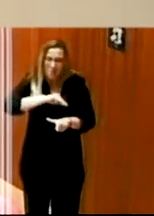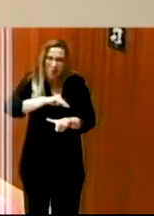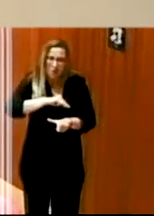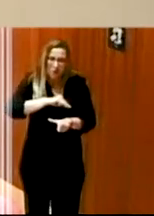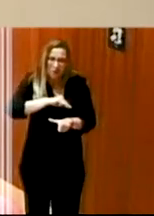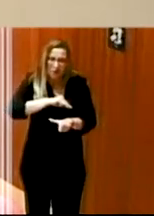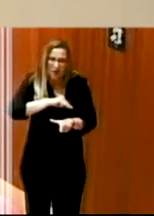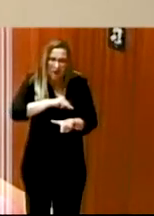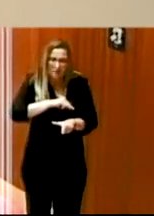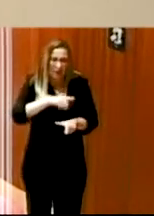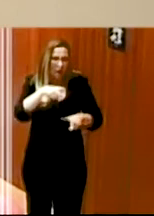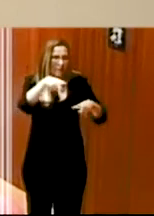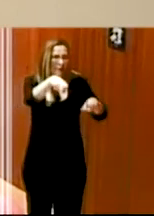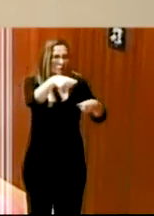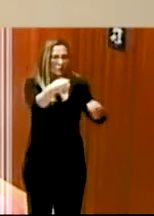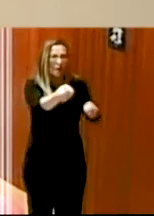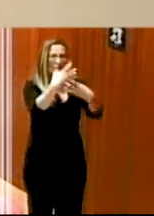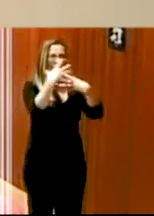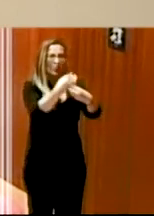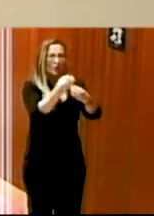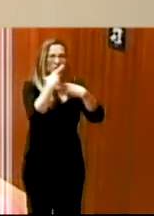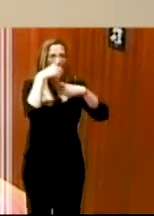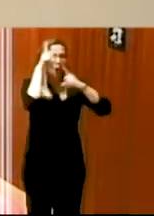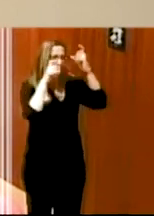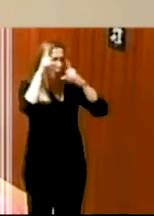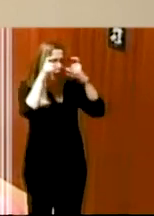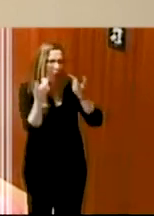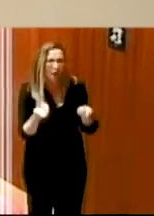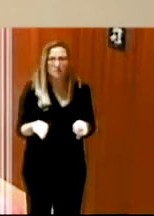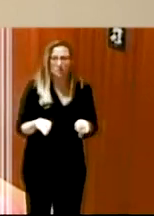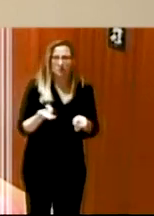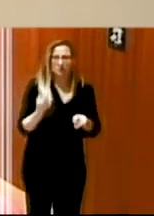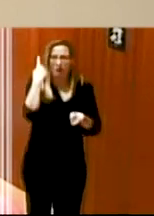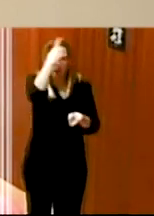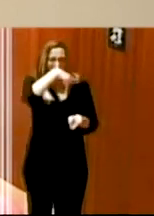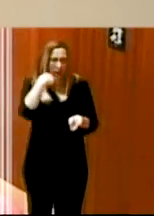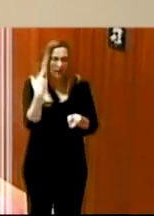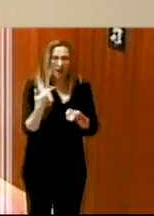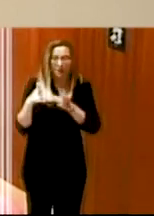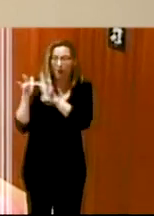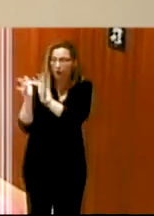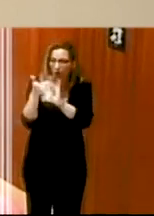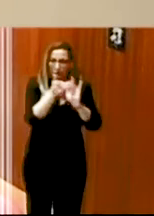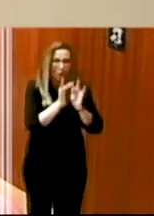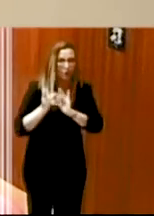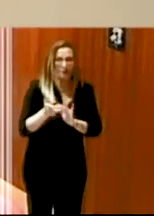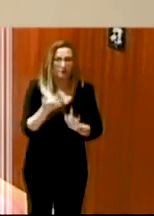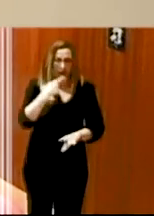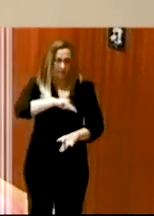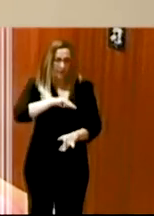transmitiendo con los gestos con la cara con eso que nos conecta a todos en realidad las emociones